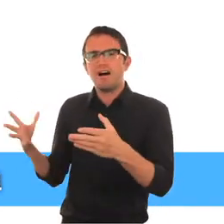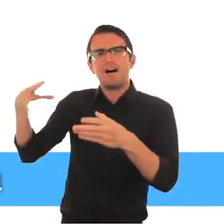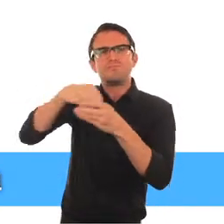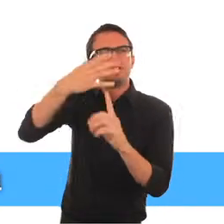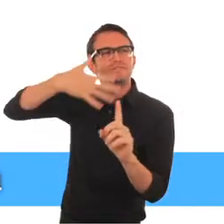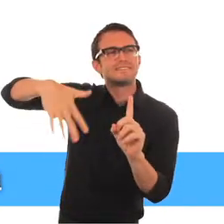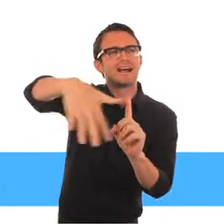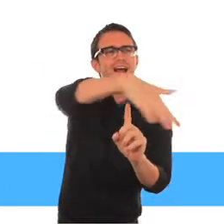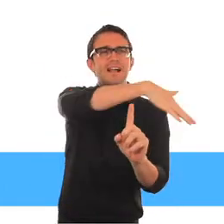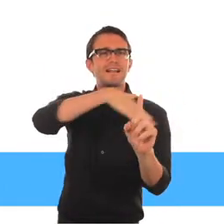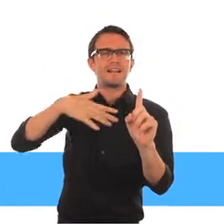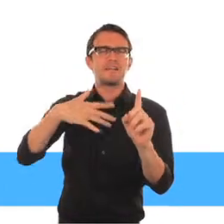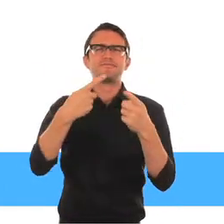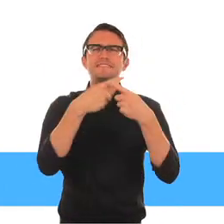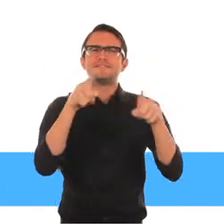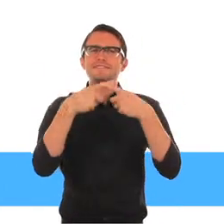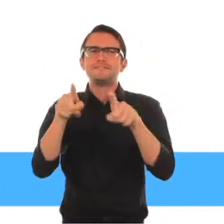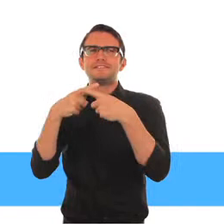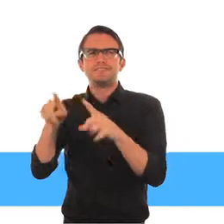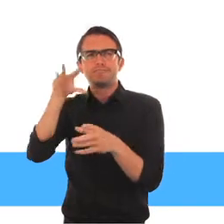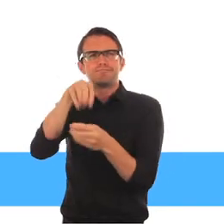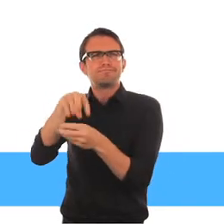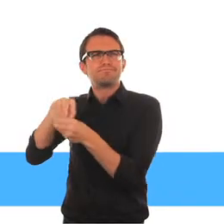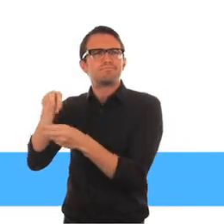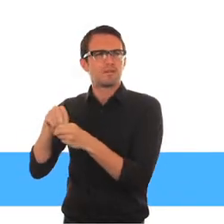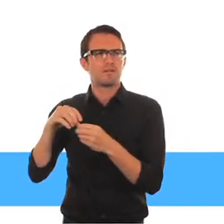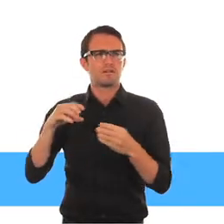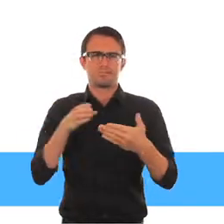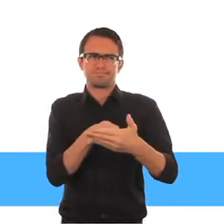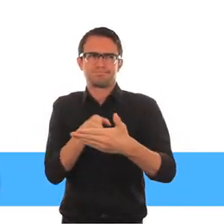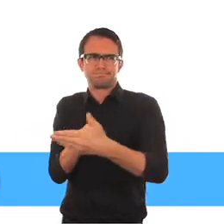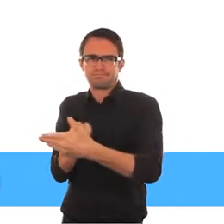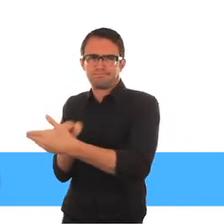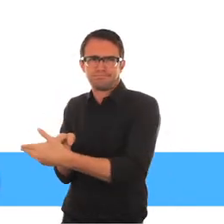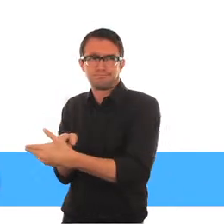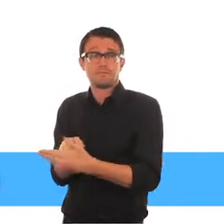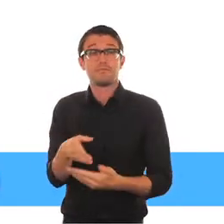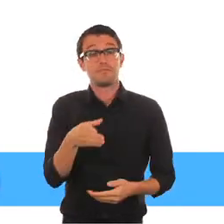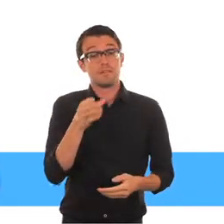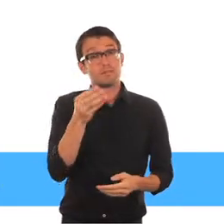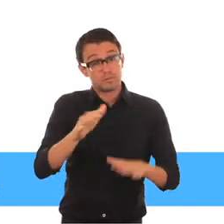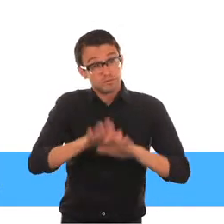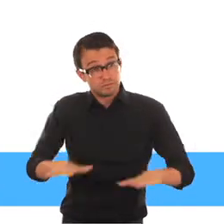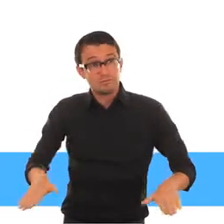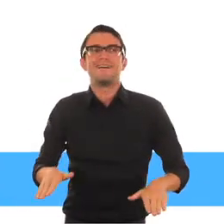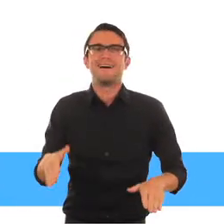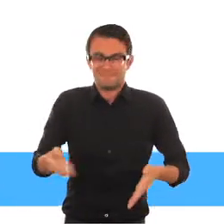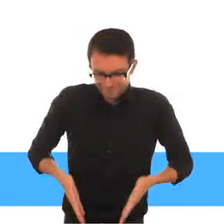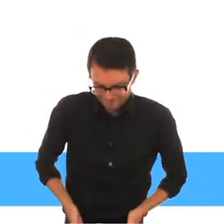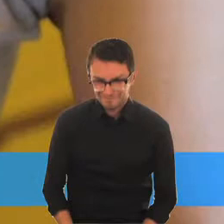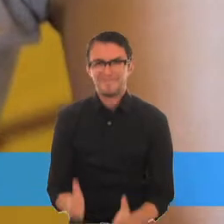combinación de su deficiencia y otros obstáculos asociados con ella. Algunos niños nacen con una limitación o un problema de salud